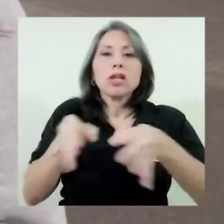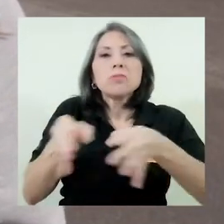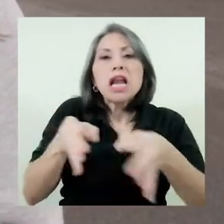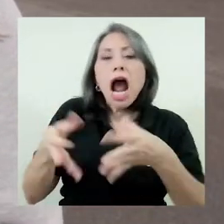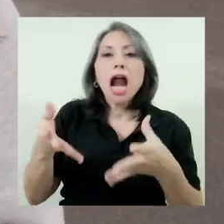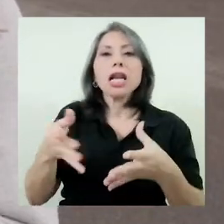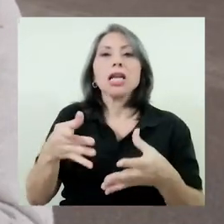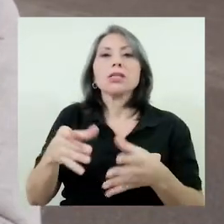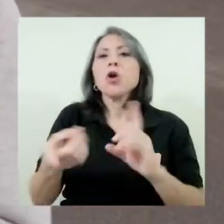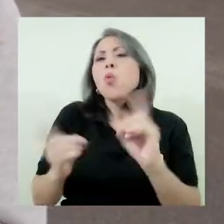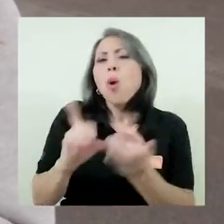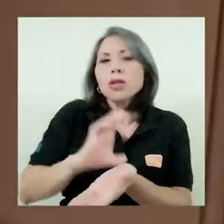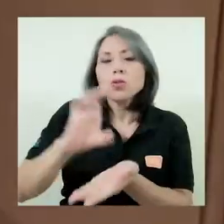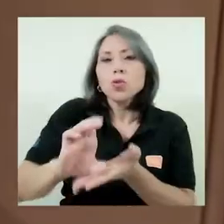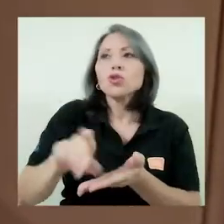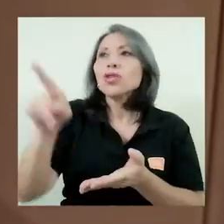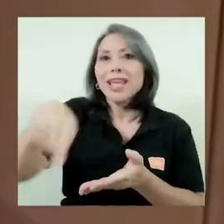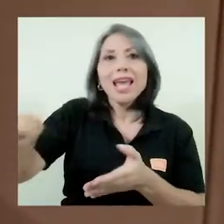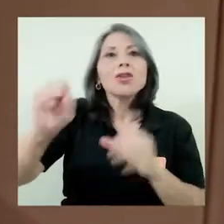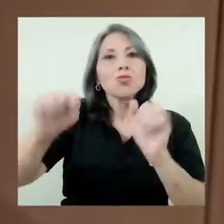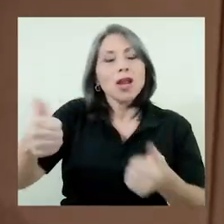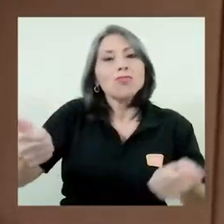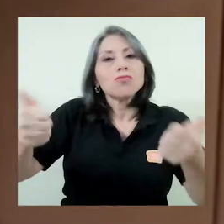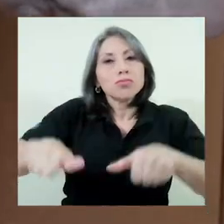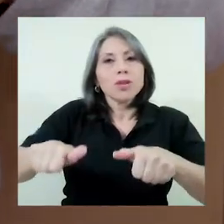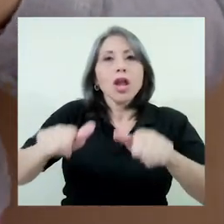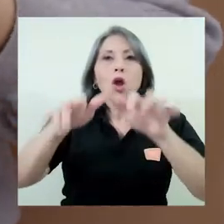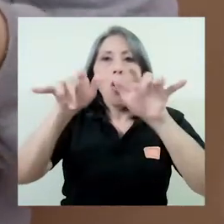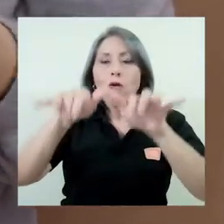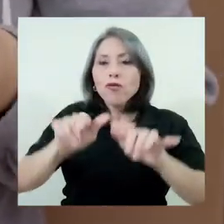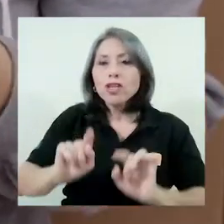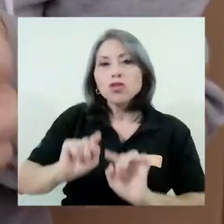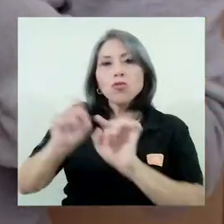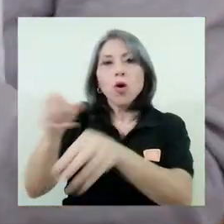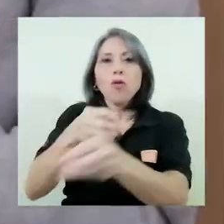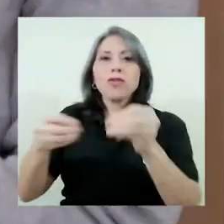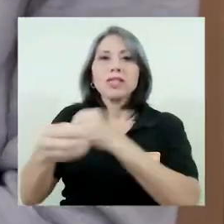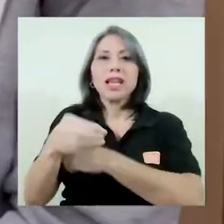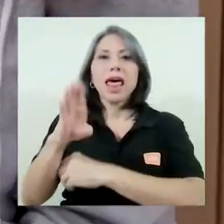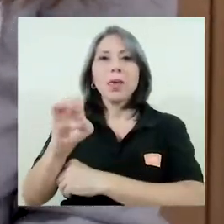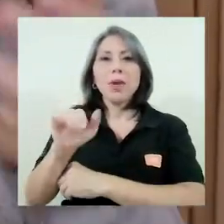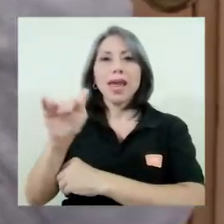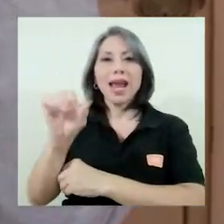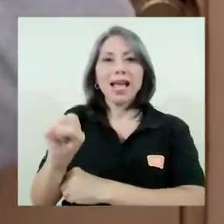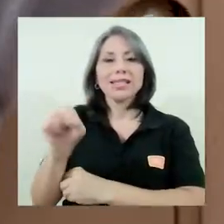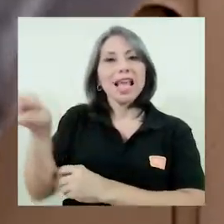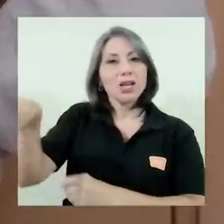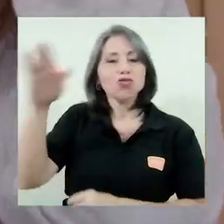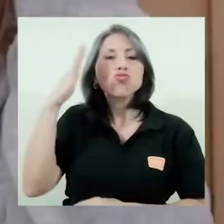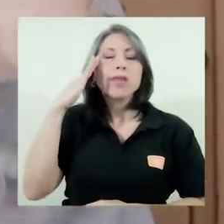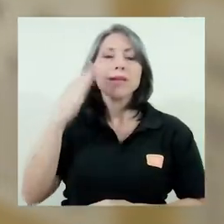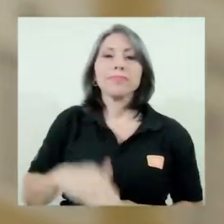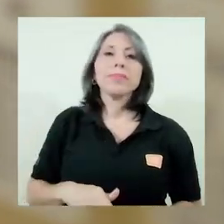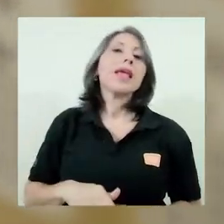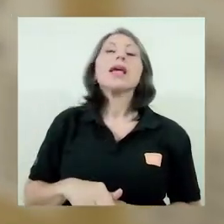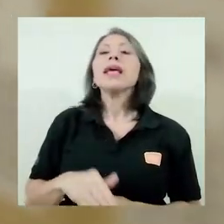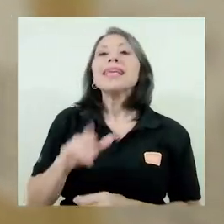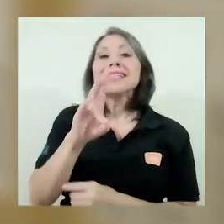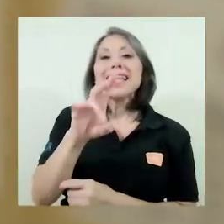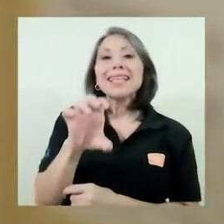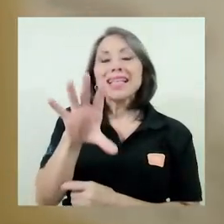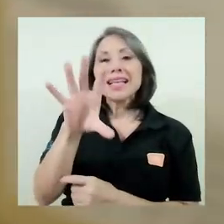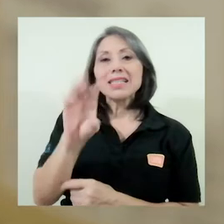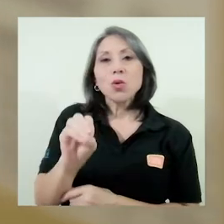todo y que ellos aprobaran, que ellos pudieran emitir un oficio igual a becas para que supieran de nuestra situación. Fueron